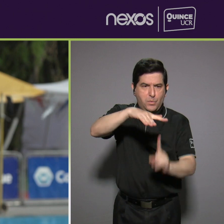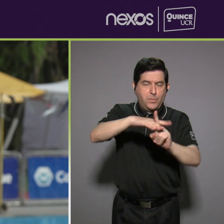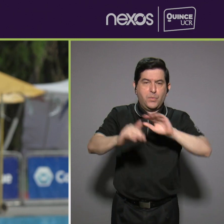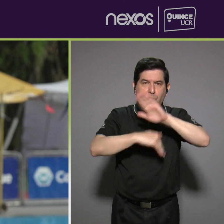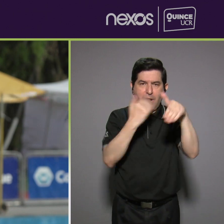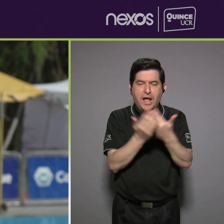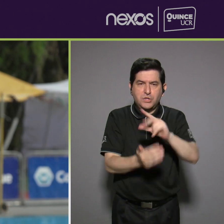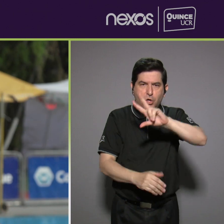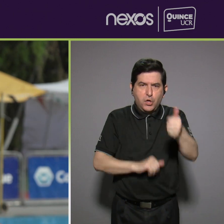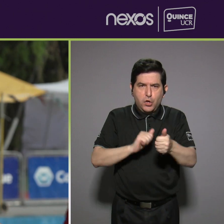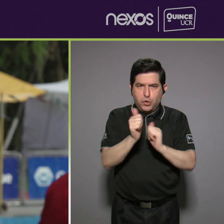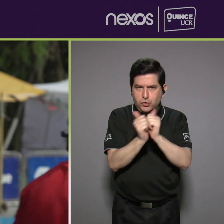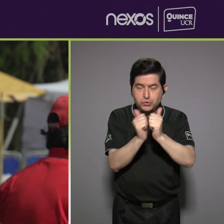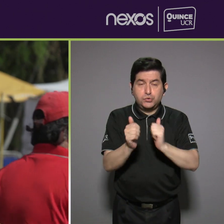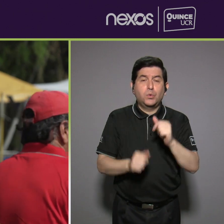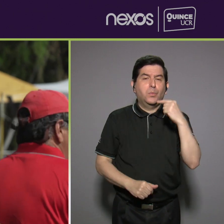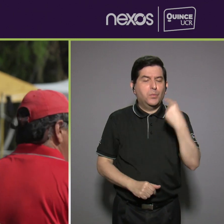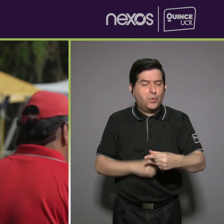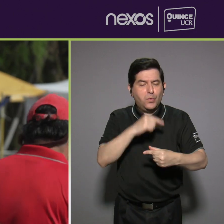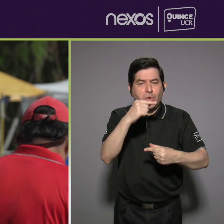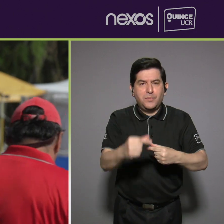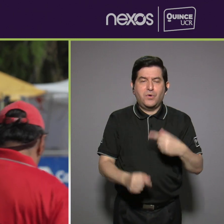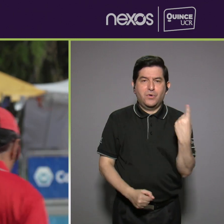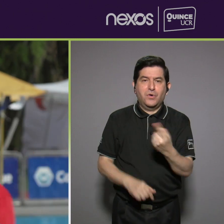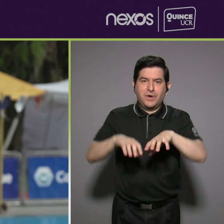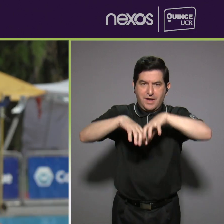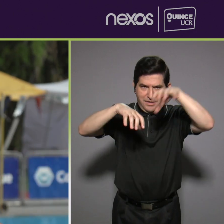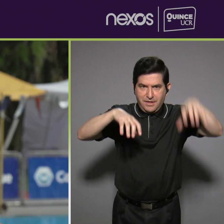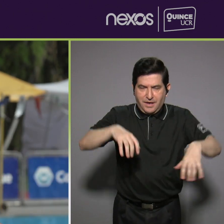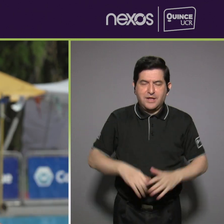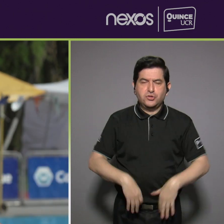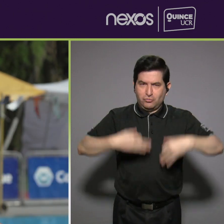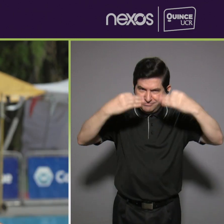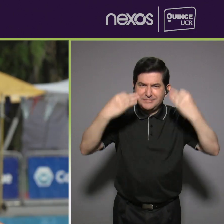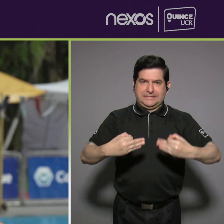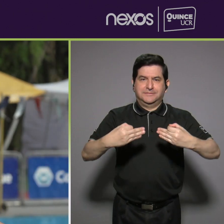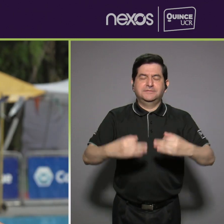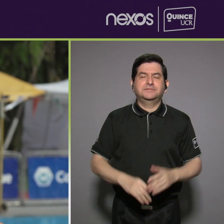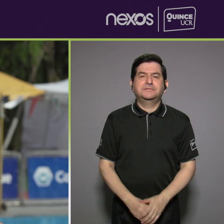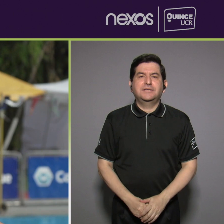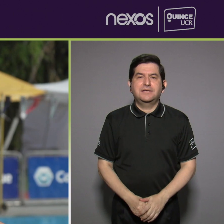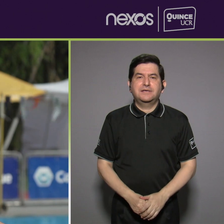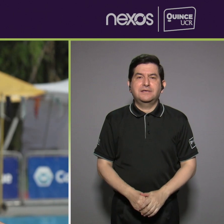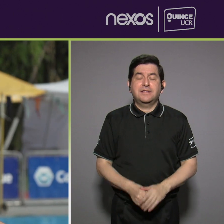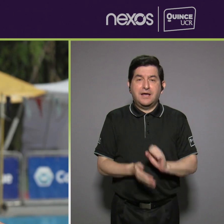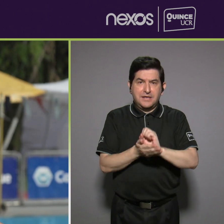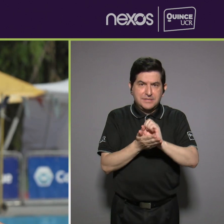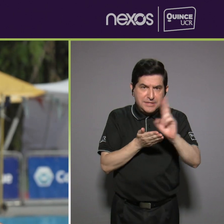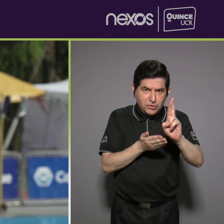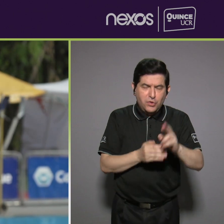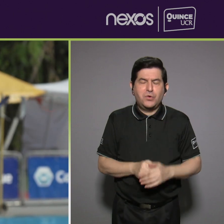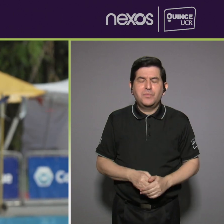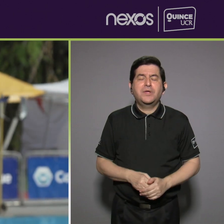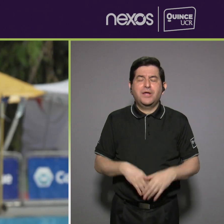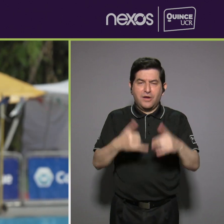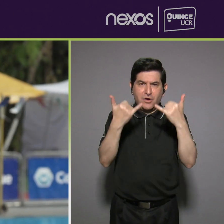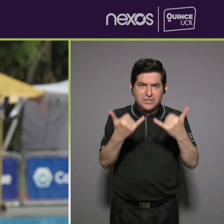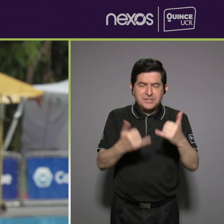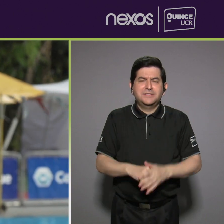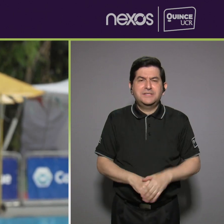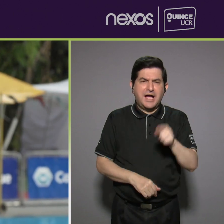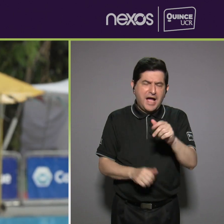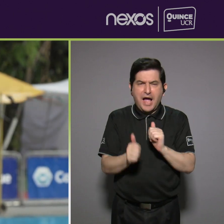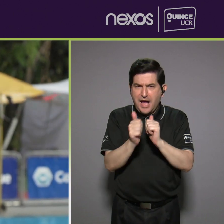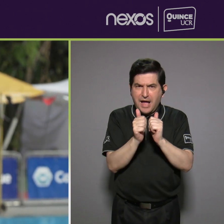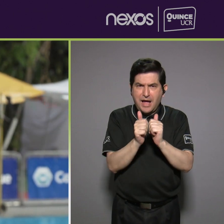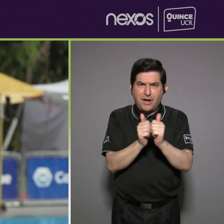paradeportes. Y poco a poco, espero que cada cantón tome sus decisiones. Y por ejemplo, en Santo Domingo no hay piscina, pero ya hay un proyecto de hacer piscina. Entonces es